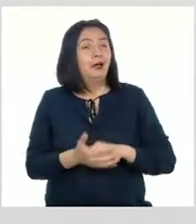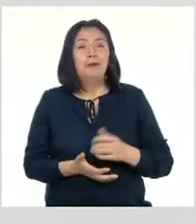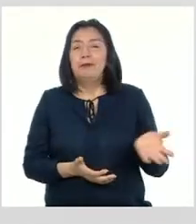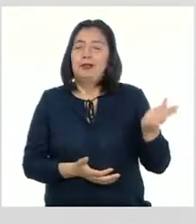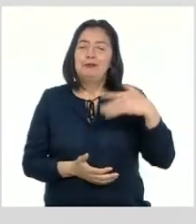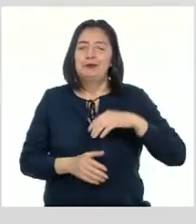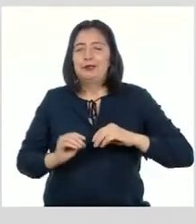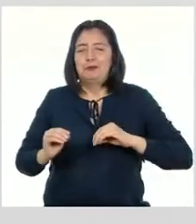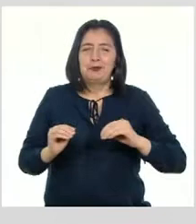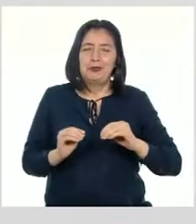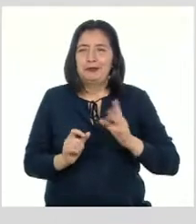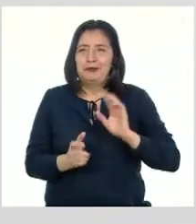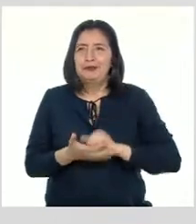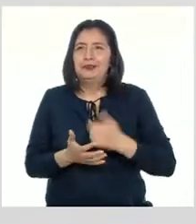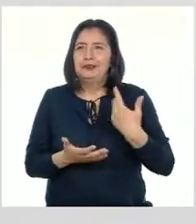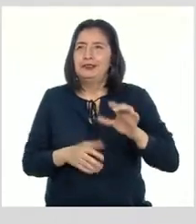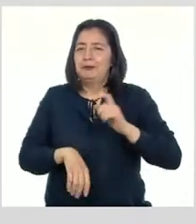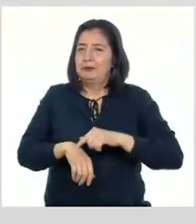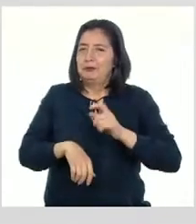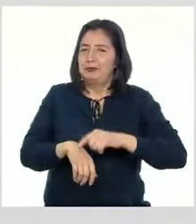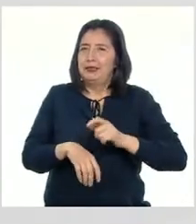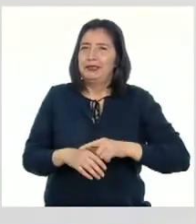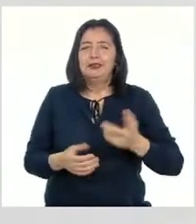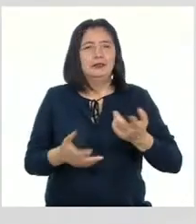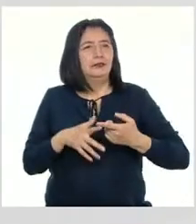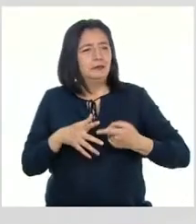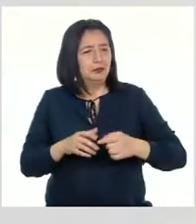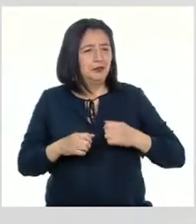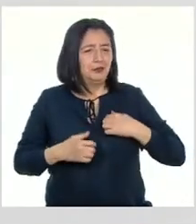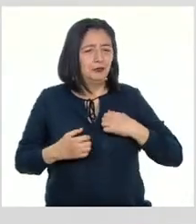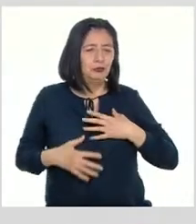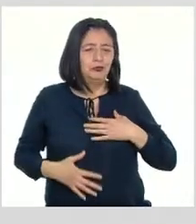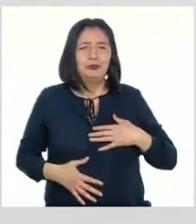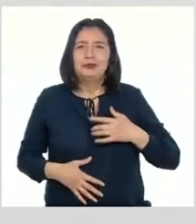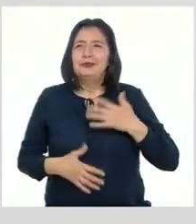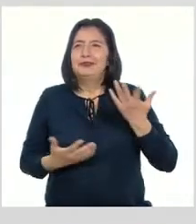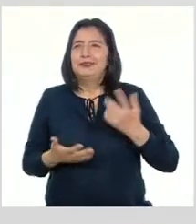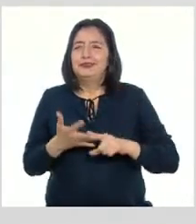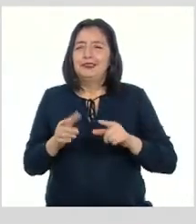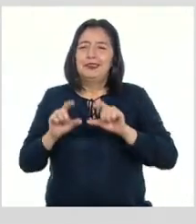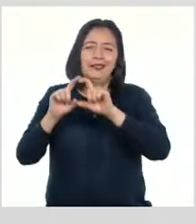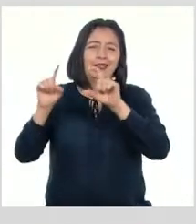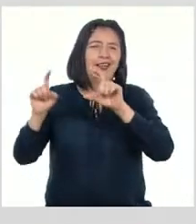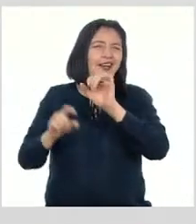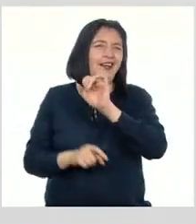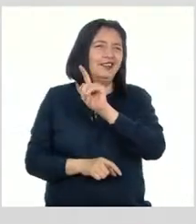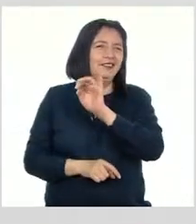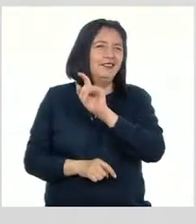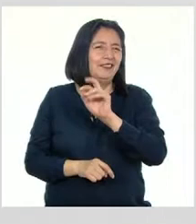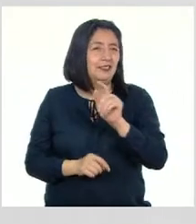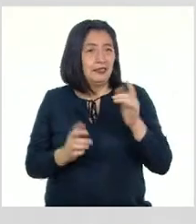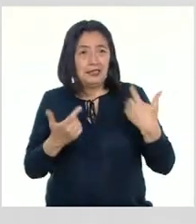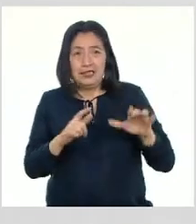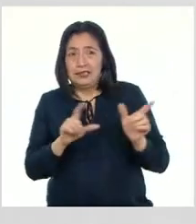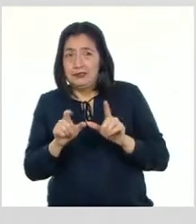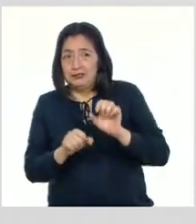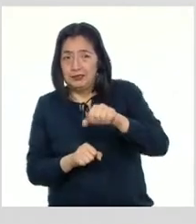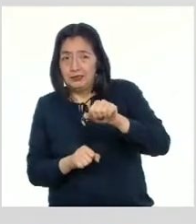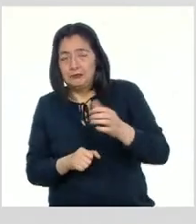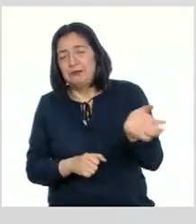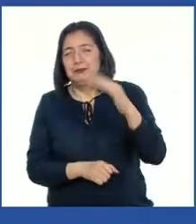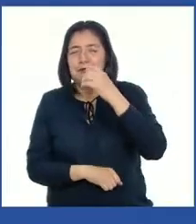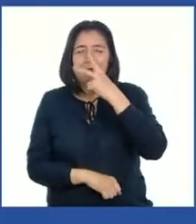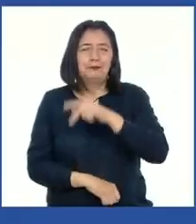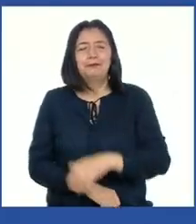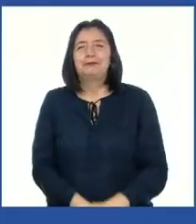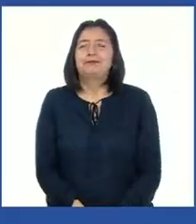a movernos un poco Llegó el momento de poner en marcha nuestra energía y nuestros sentidos con Activarte ¿Están listos y listas? Vamos